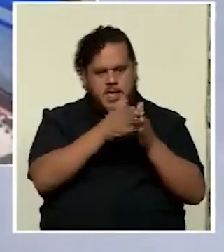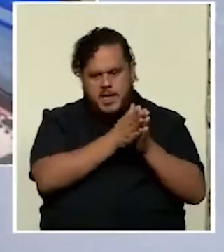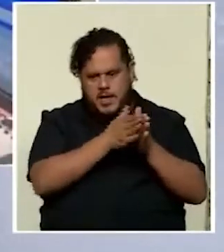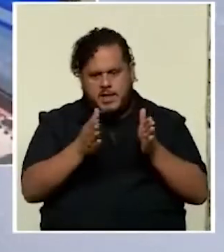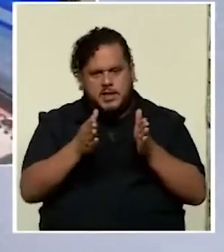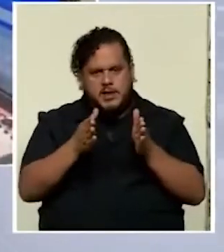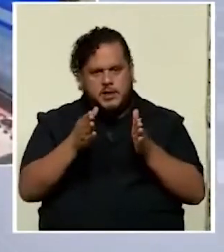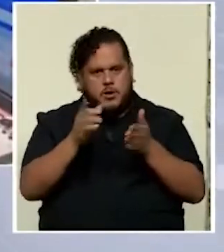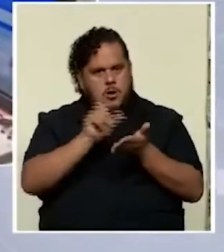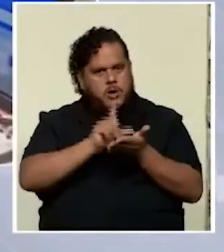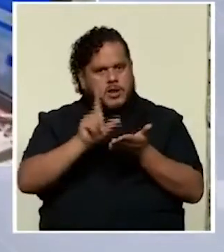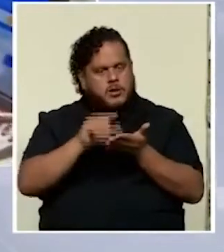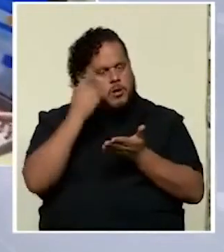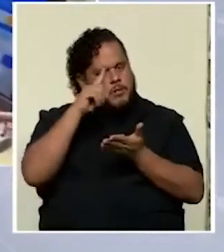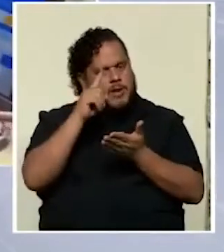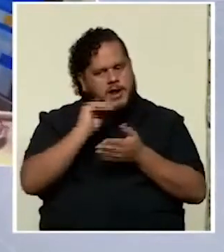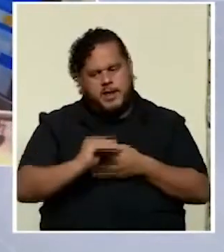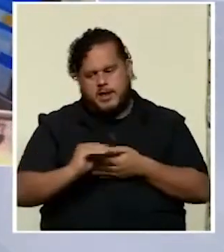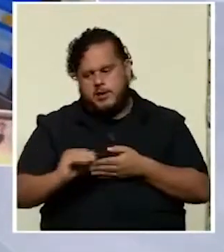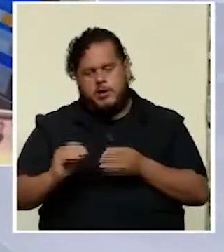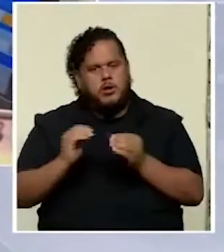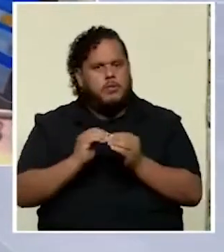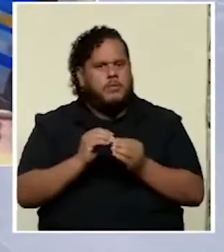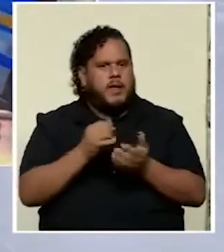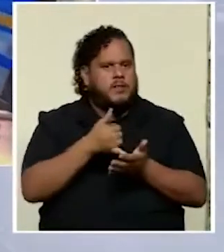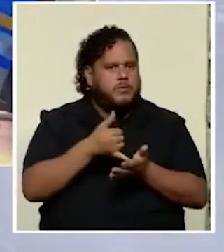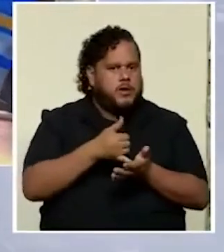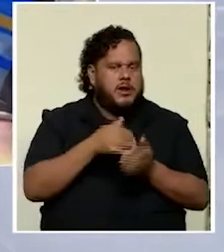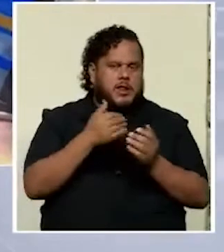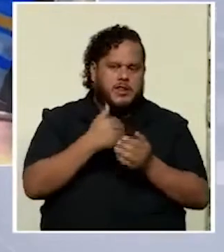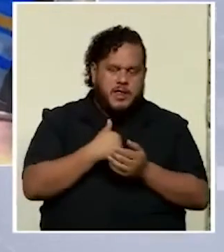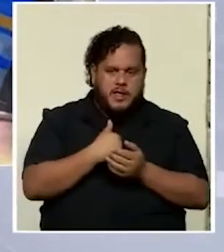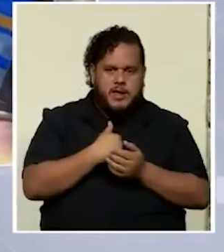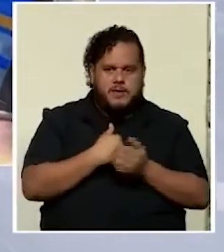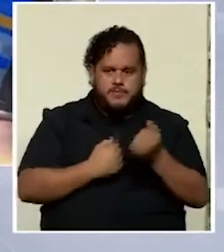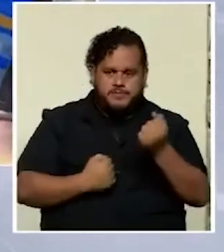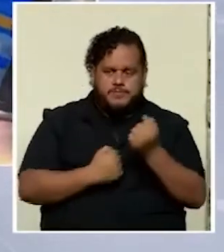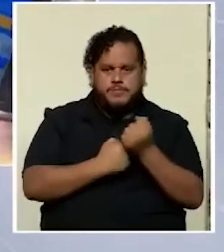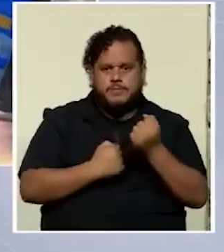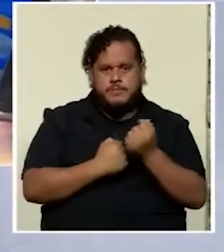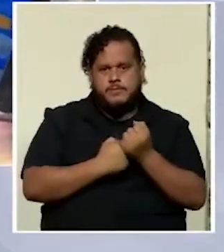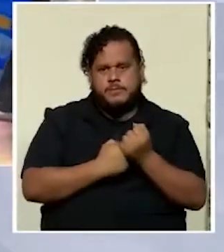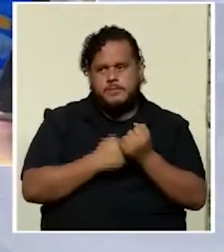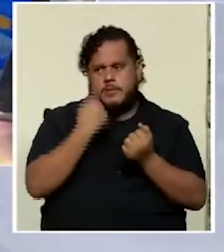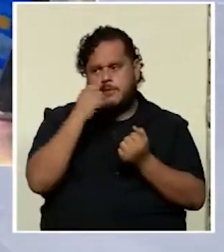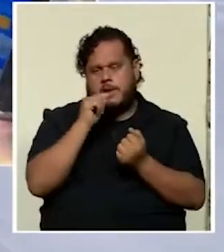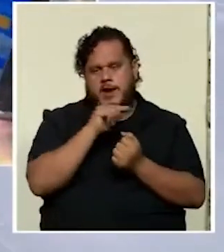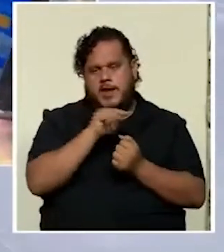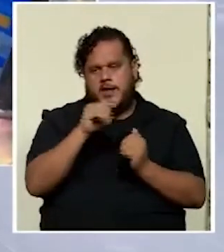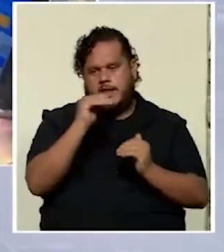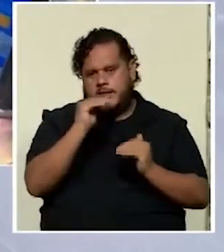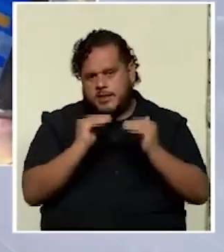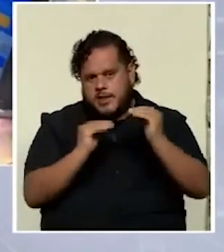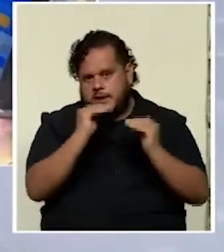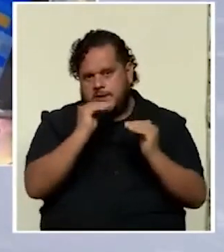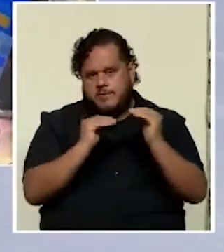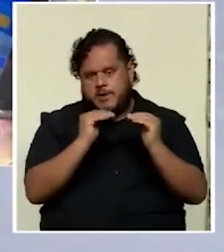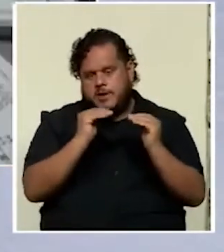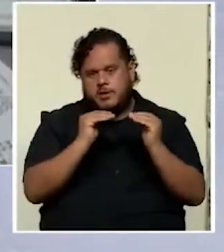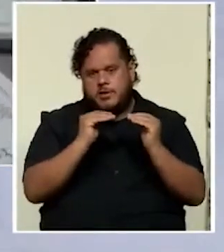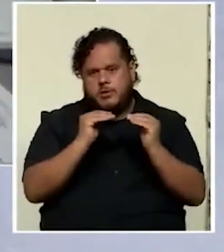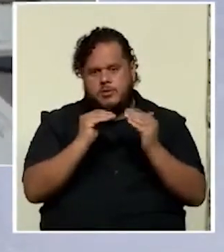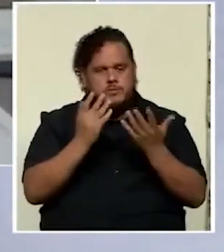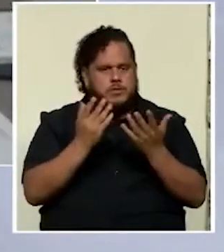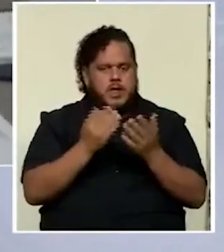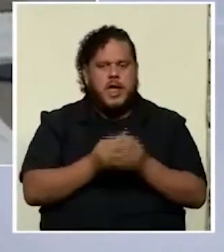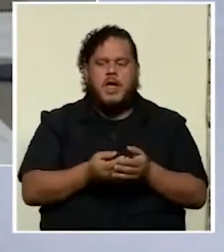lectivo para que los niños más vulnerables realmente pues tengan apoyo para esa nivelación de los aprendizajes